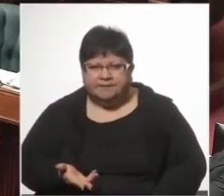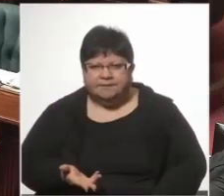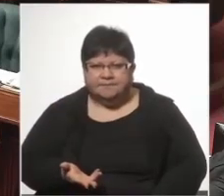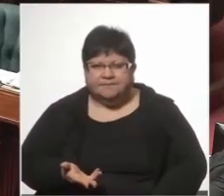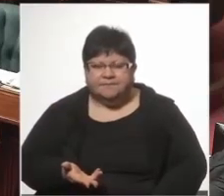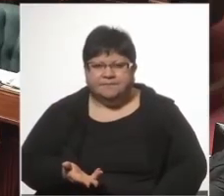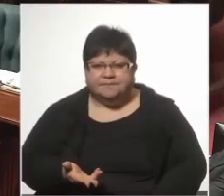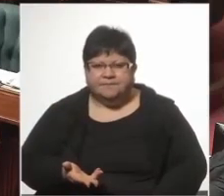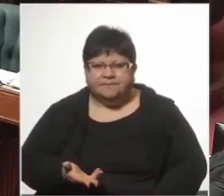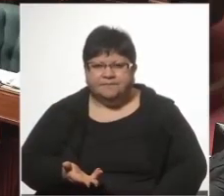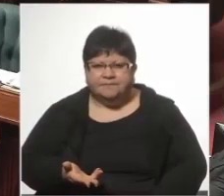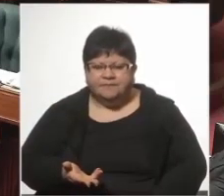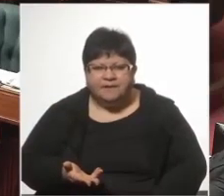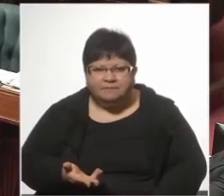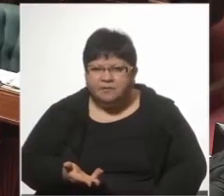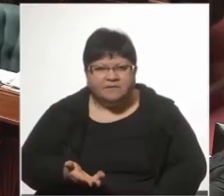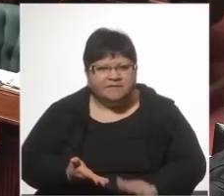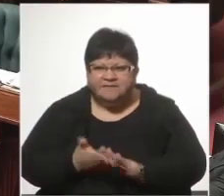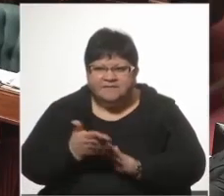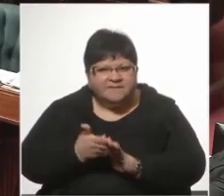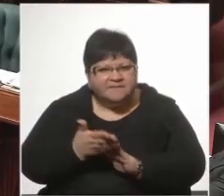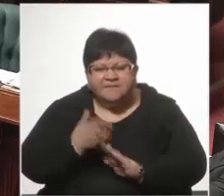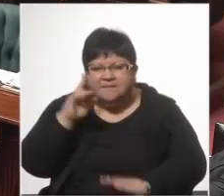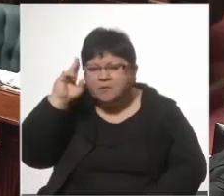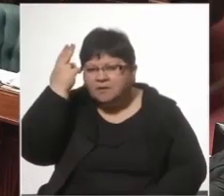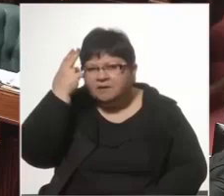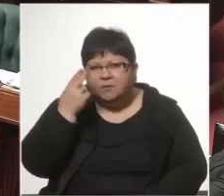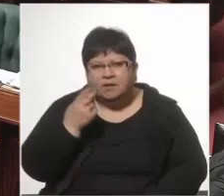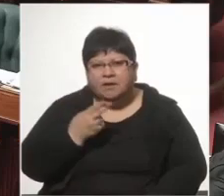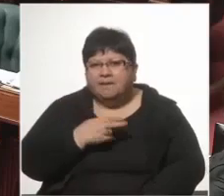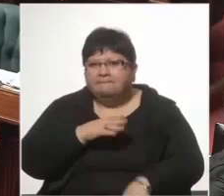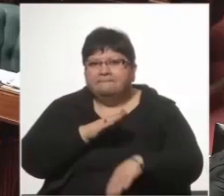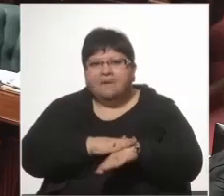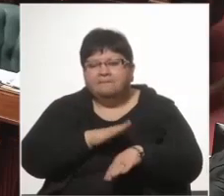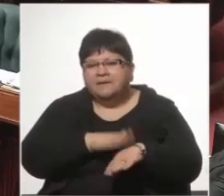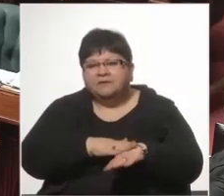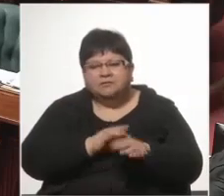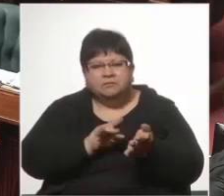se estaba muriendo cuando lo destituyó Vázquez.